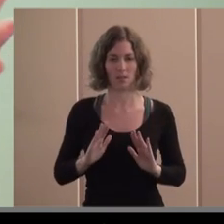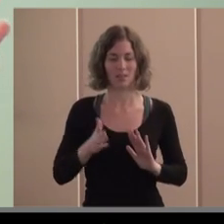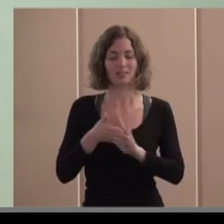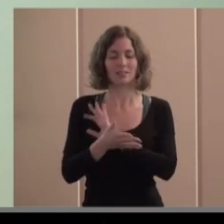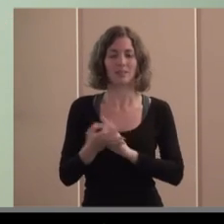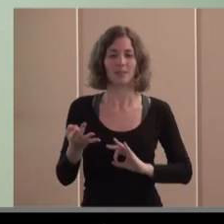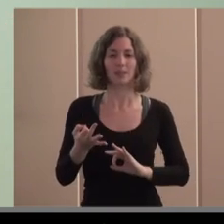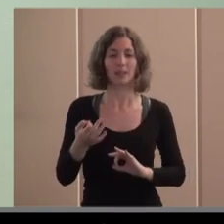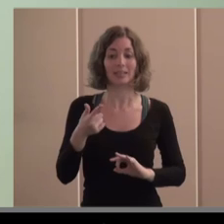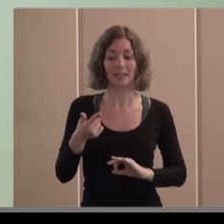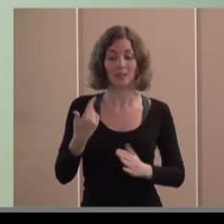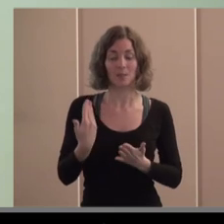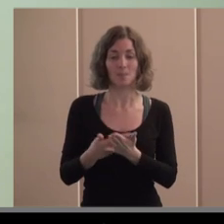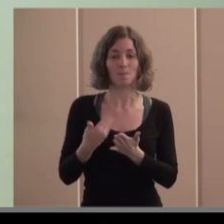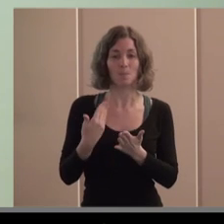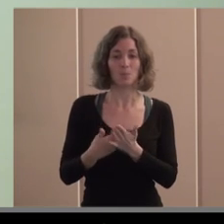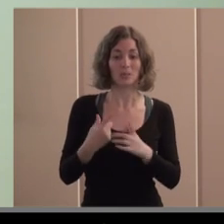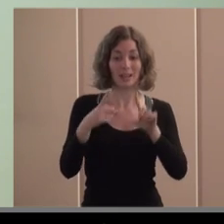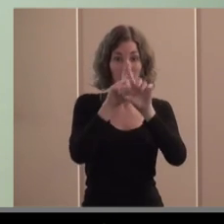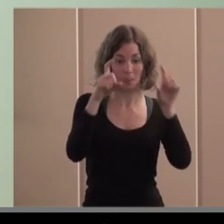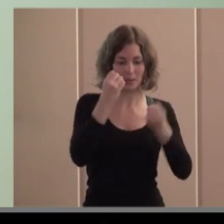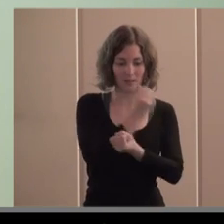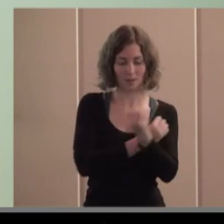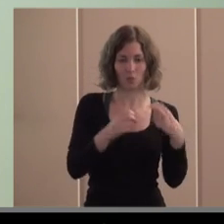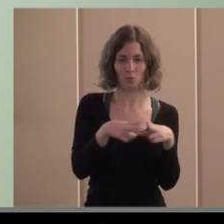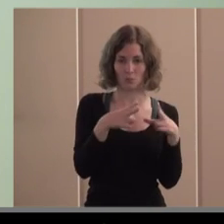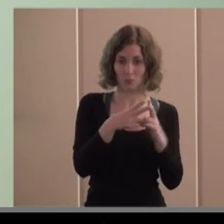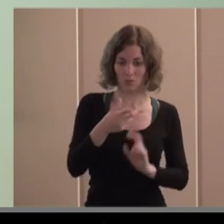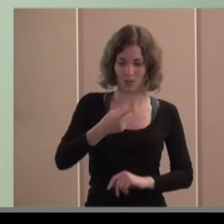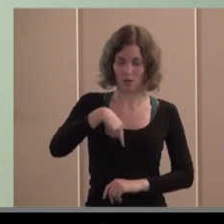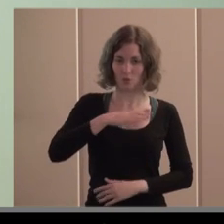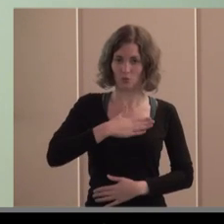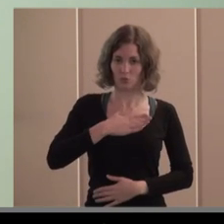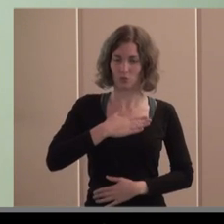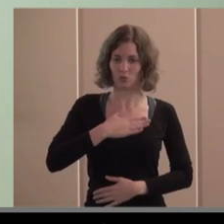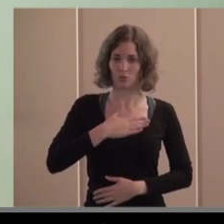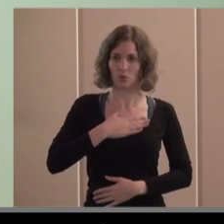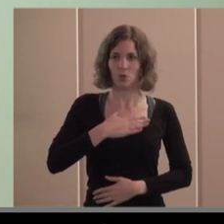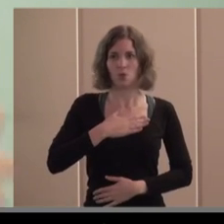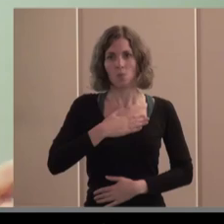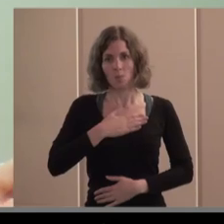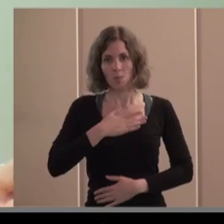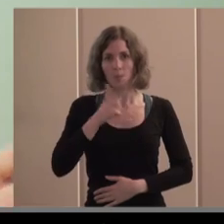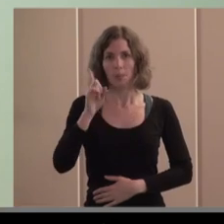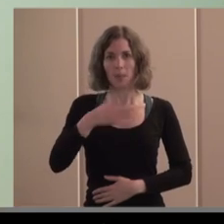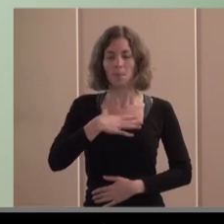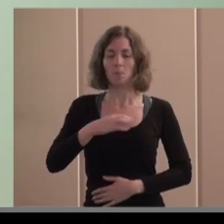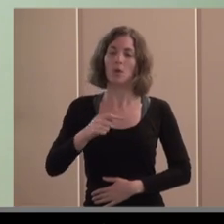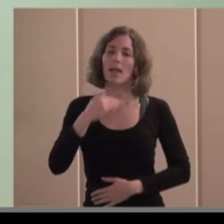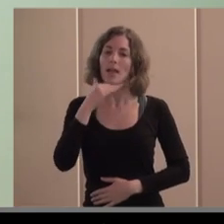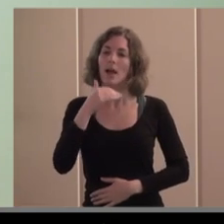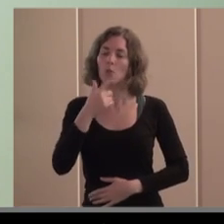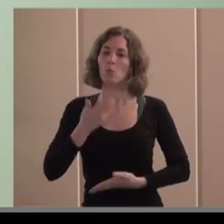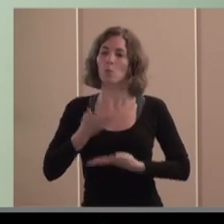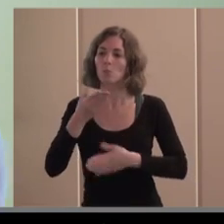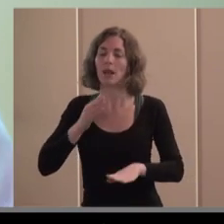mostrar que las empresas de economía social también sirven como catalizadores de la inversión es decir pensar